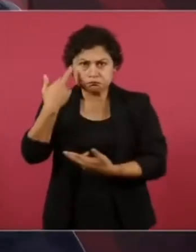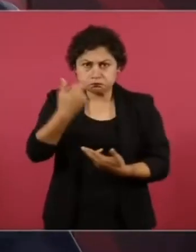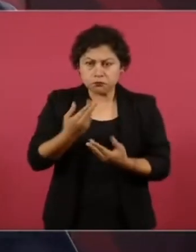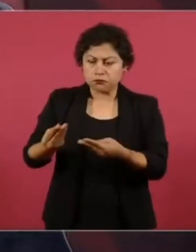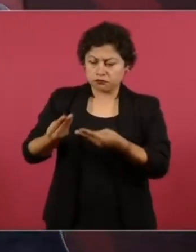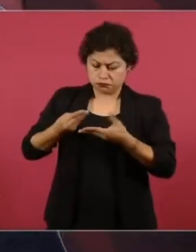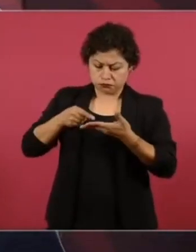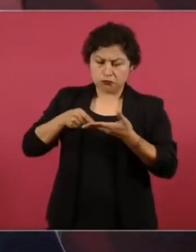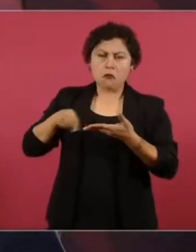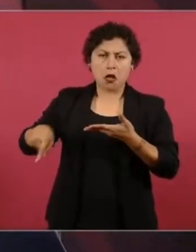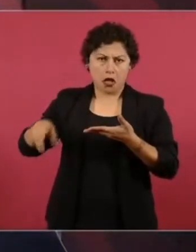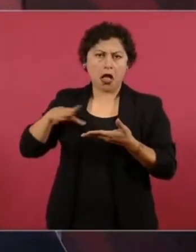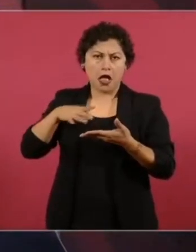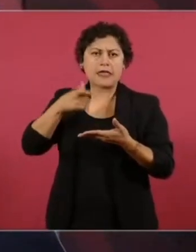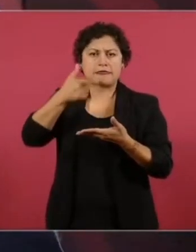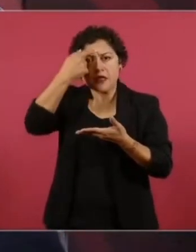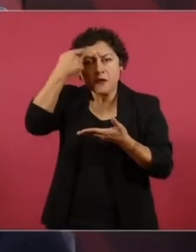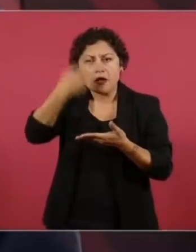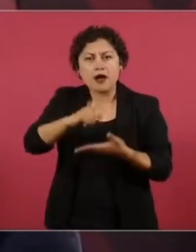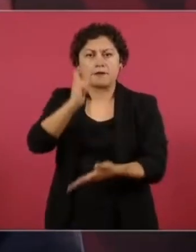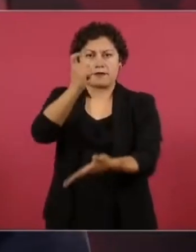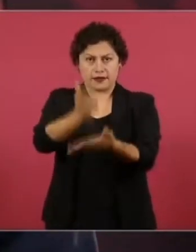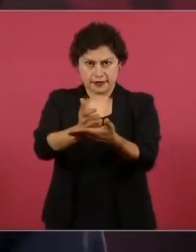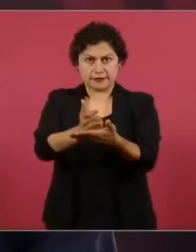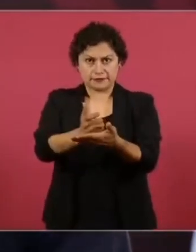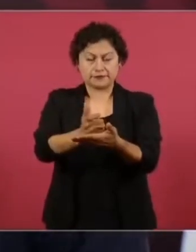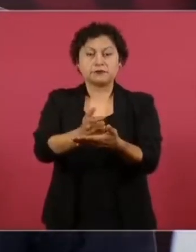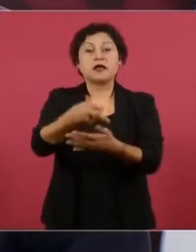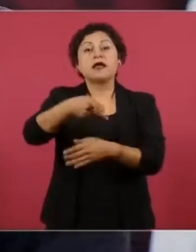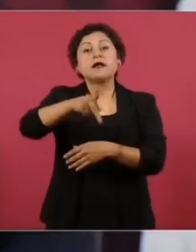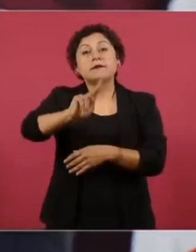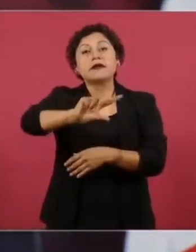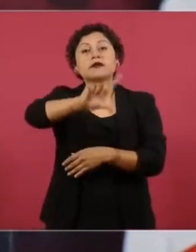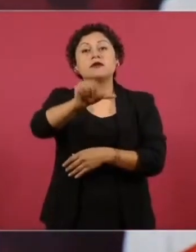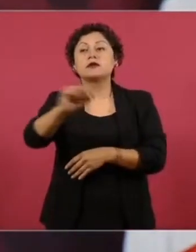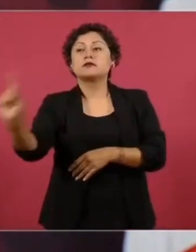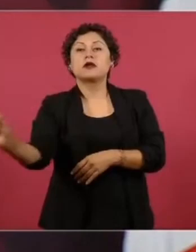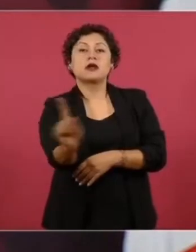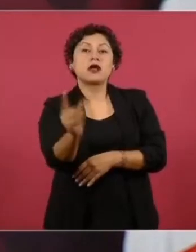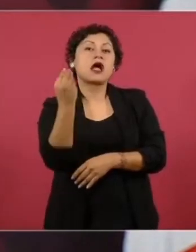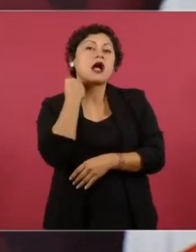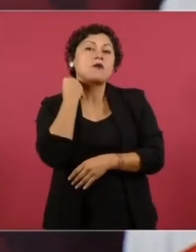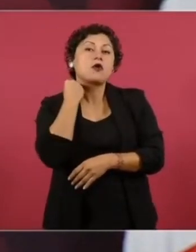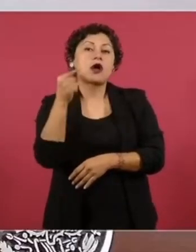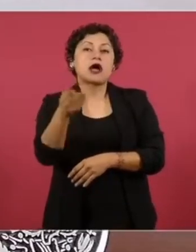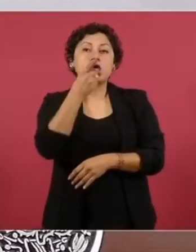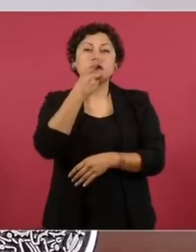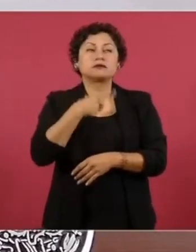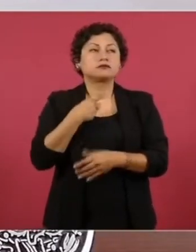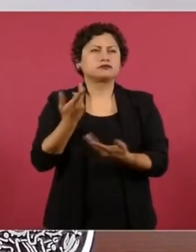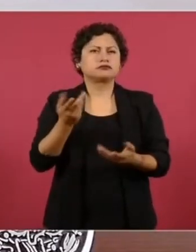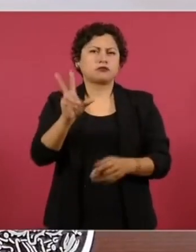y dicen los abogados, no estamos de acuerdo con los avalúos,